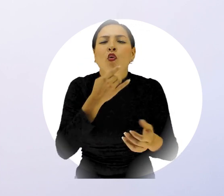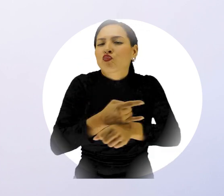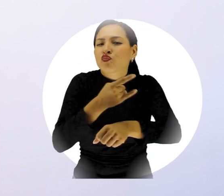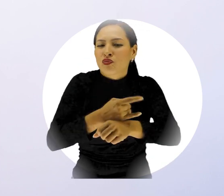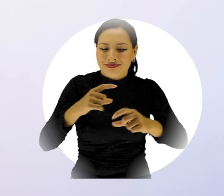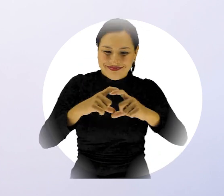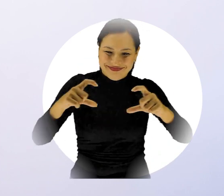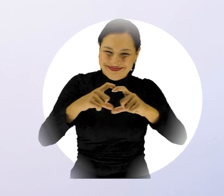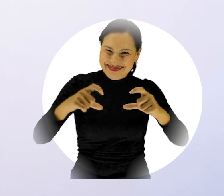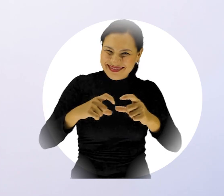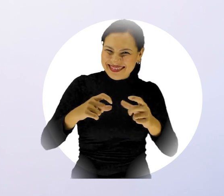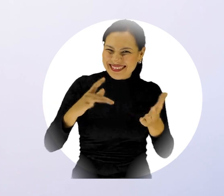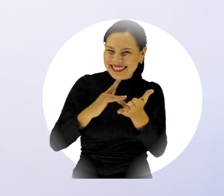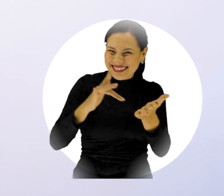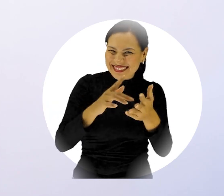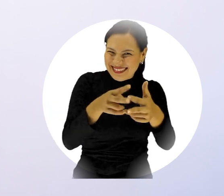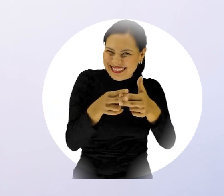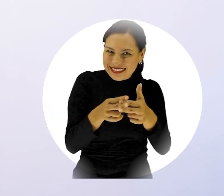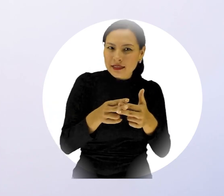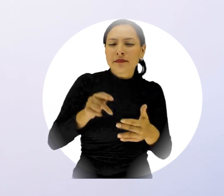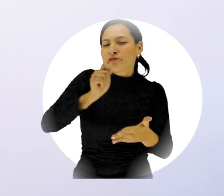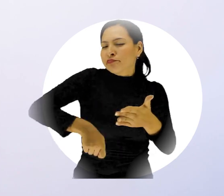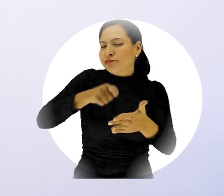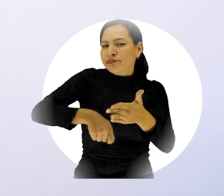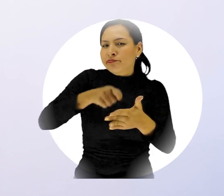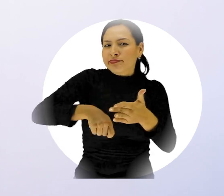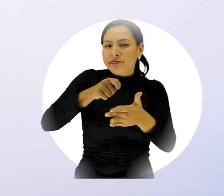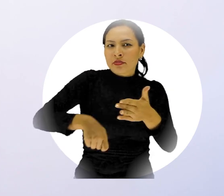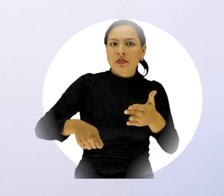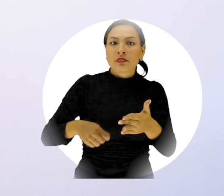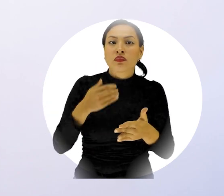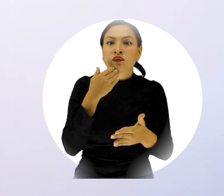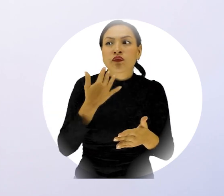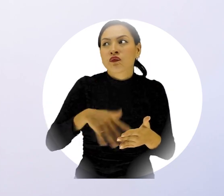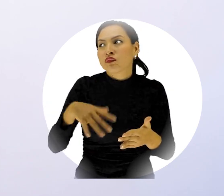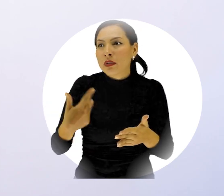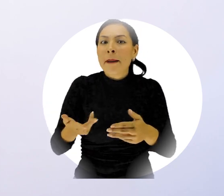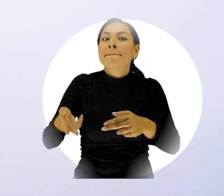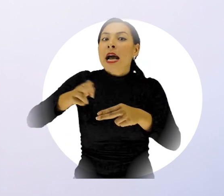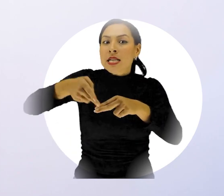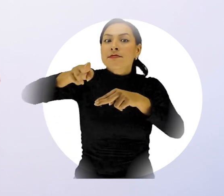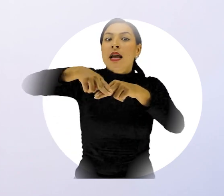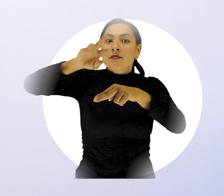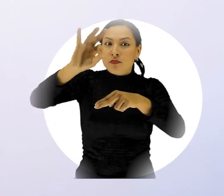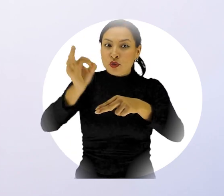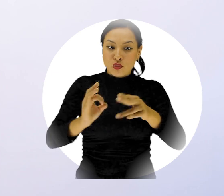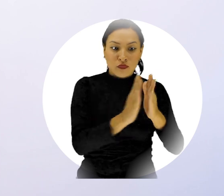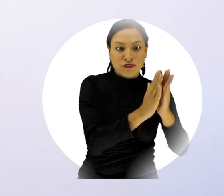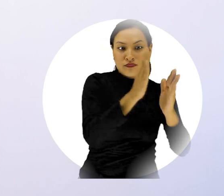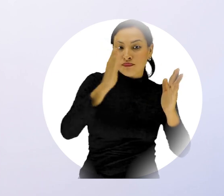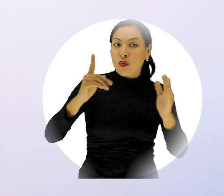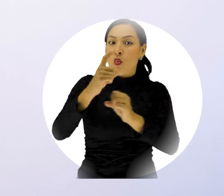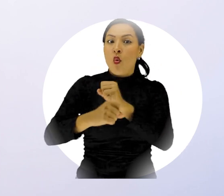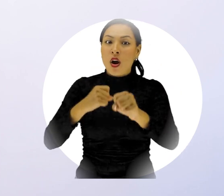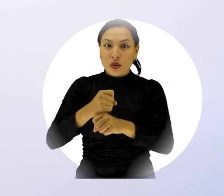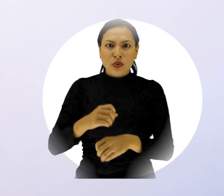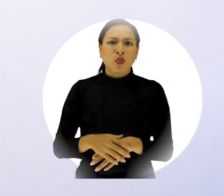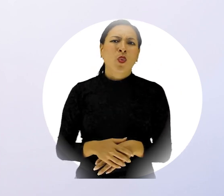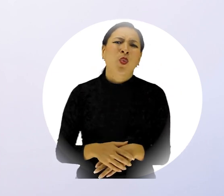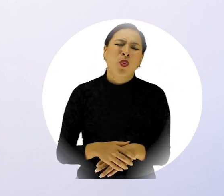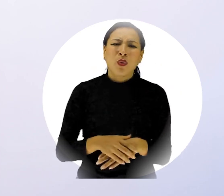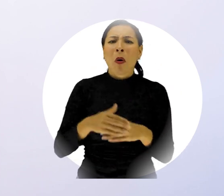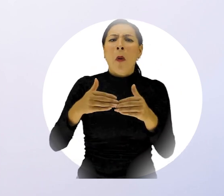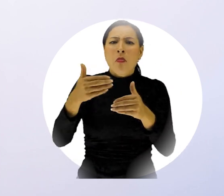ubicado aproximadamente en 35% efectivo anual, algo inusual que está sucediendo por el alza de las tasas de interés y que puede seguir